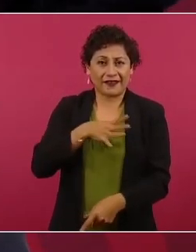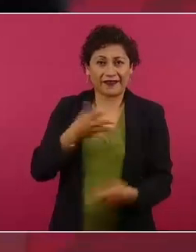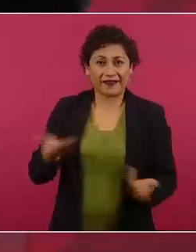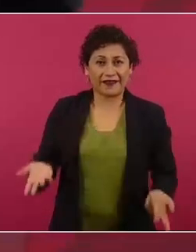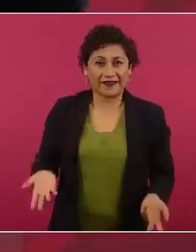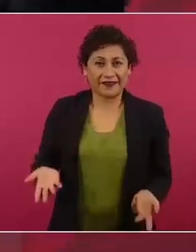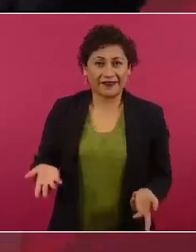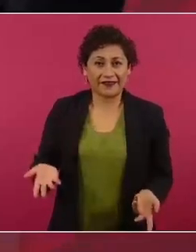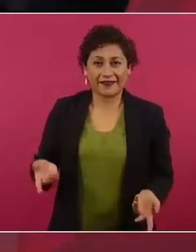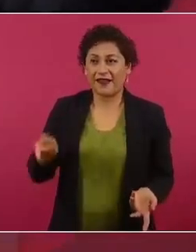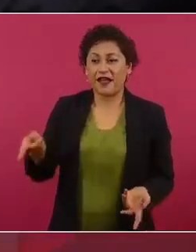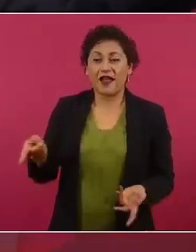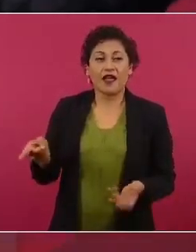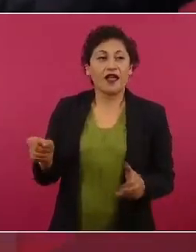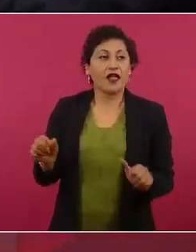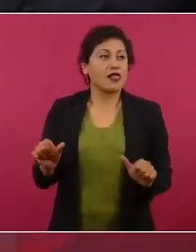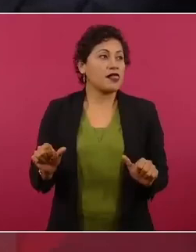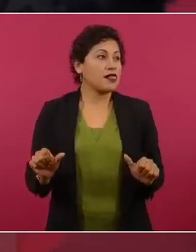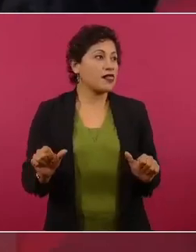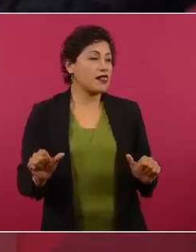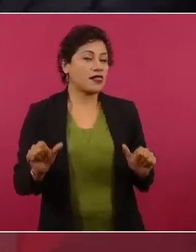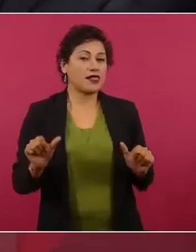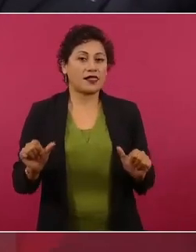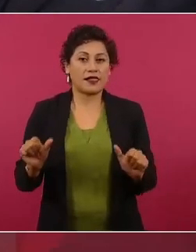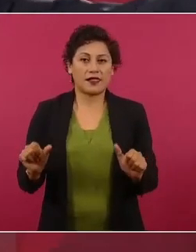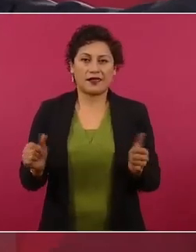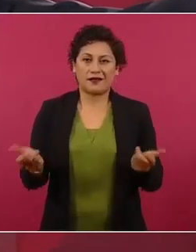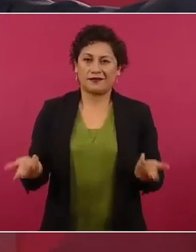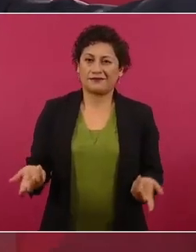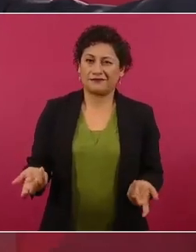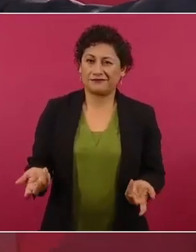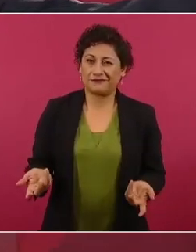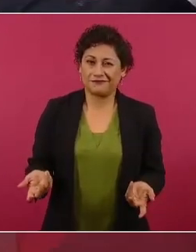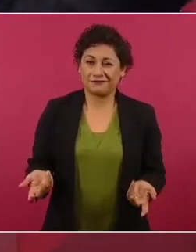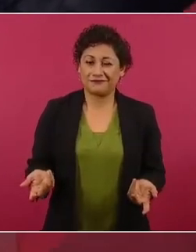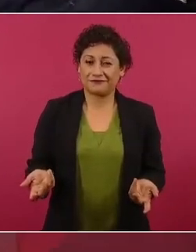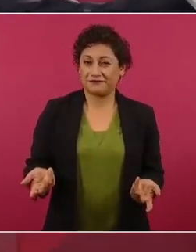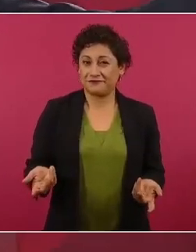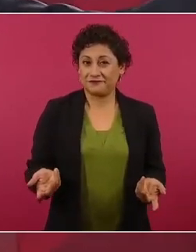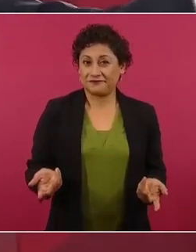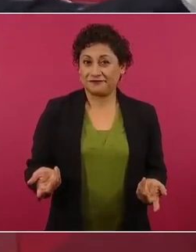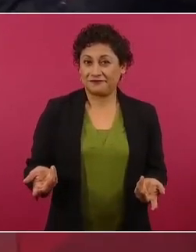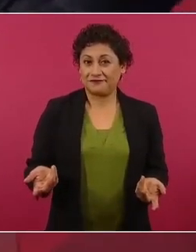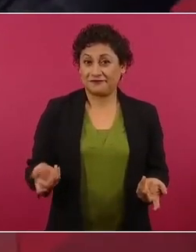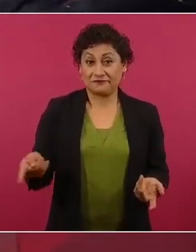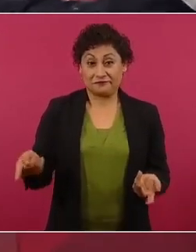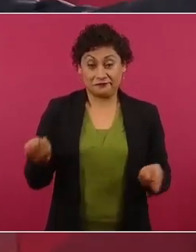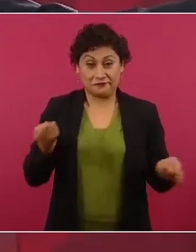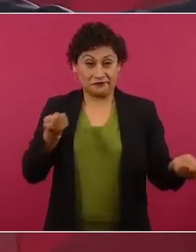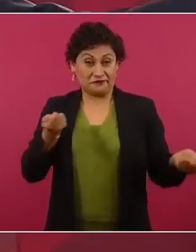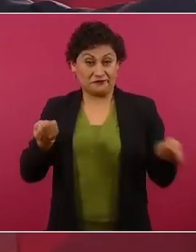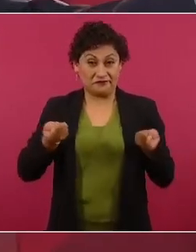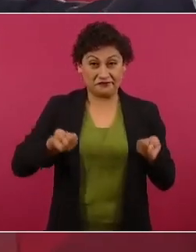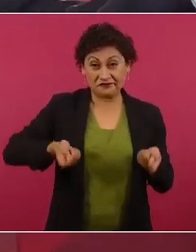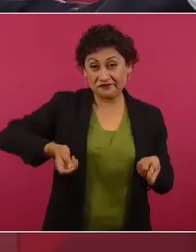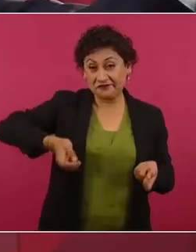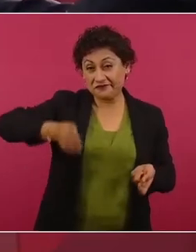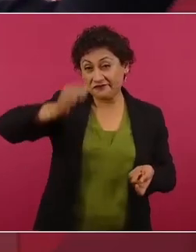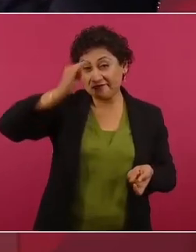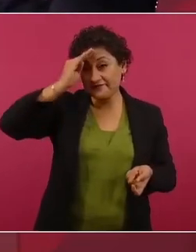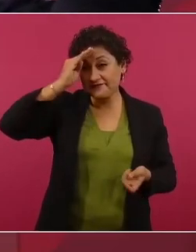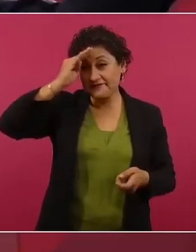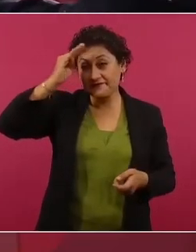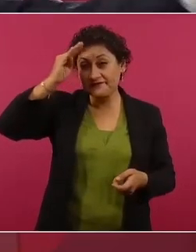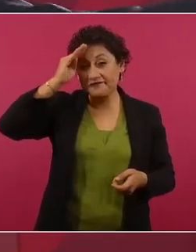está intacta la estructura de dominación en el Poder Judicial